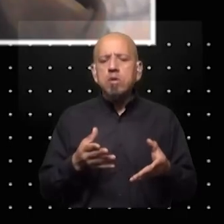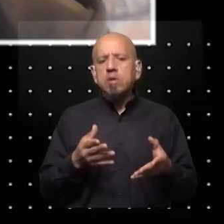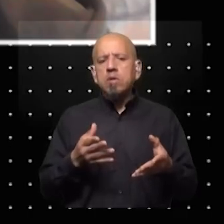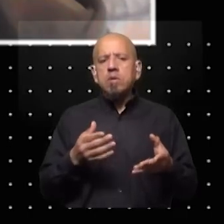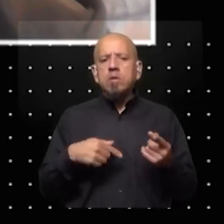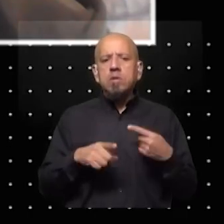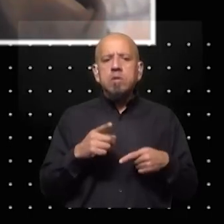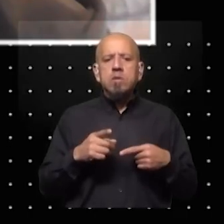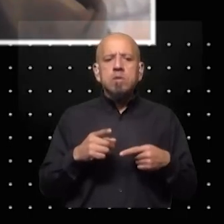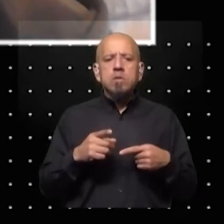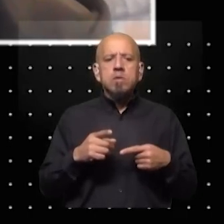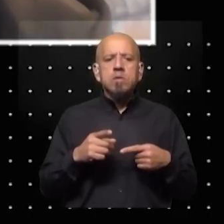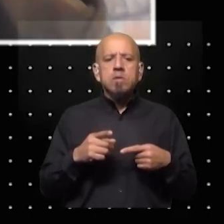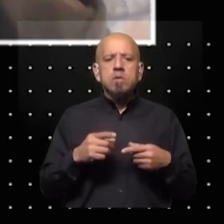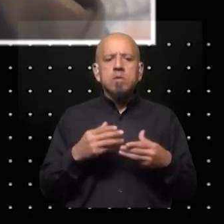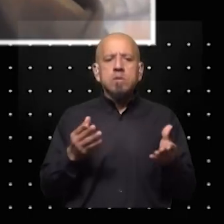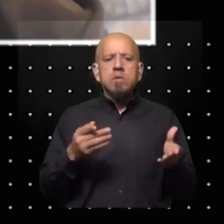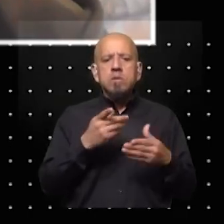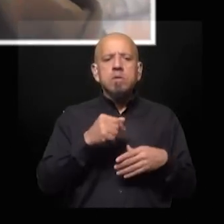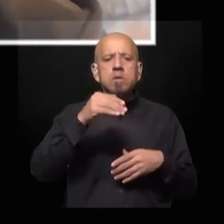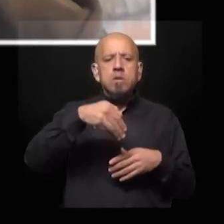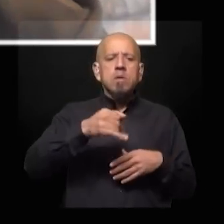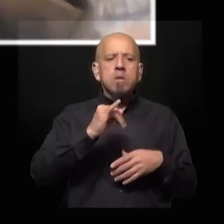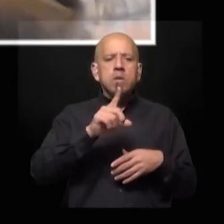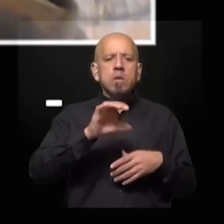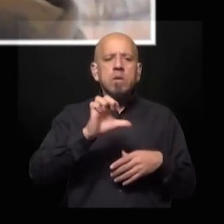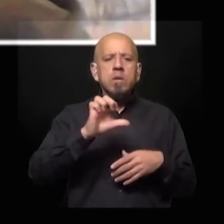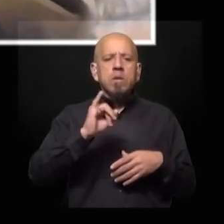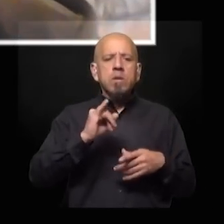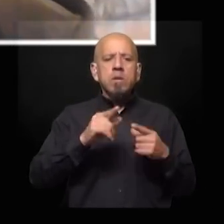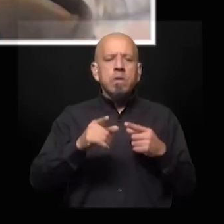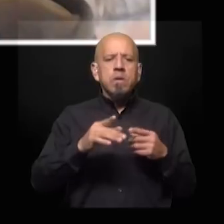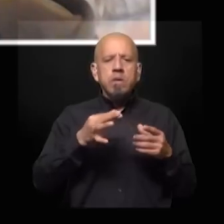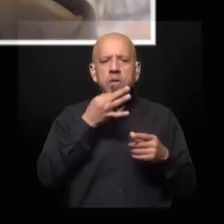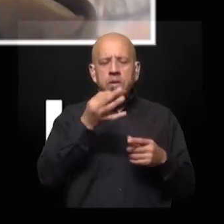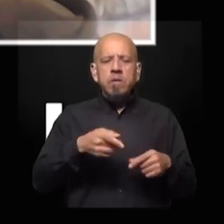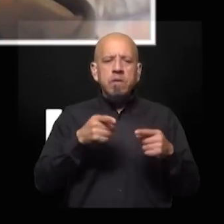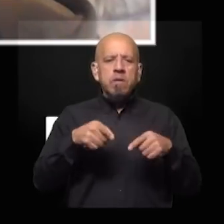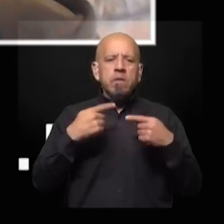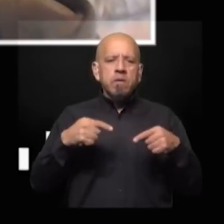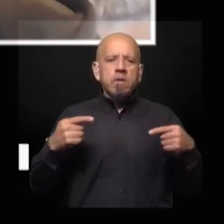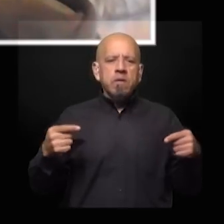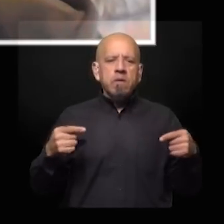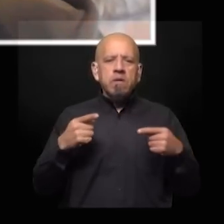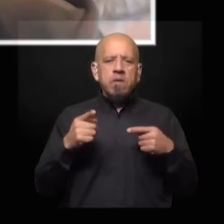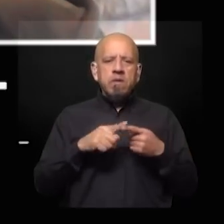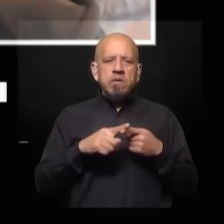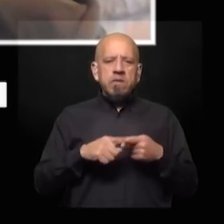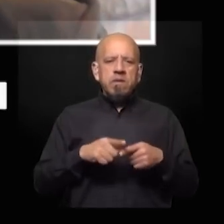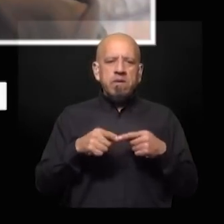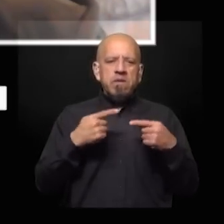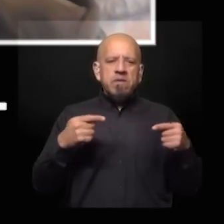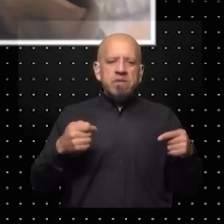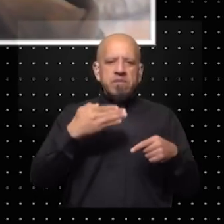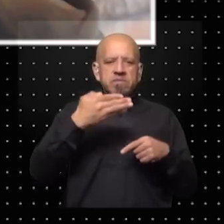espectacularización que tiene mi ley de decir tanto disparate que las cosas que dice